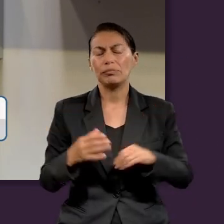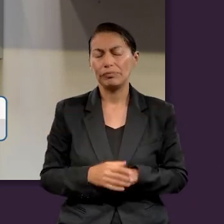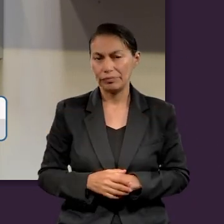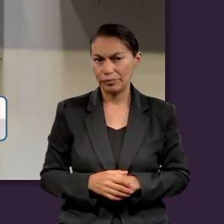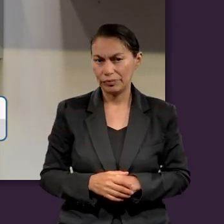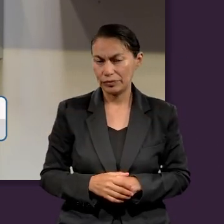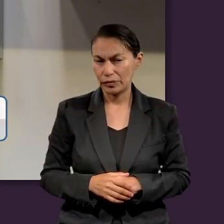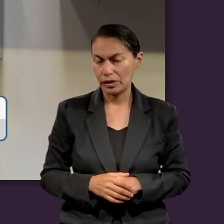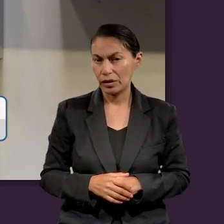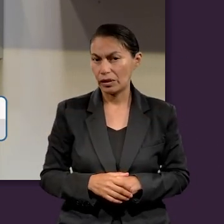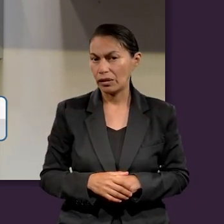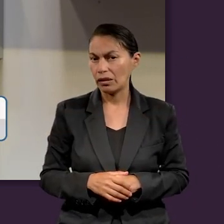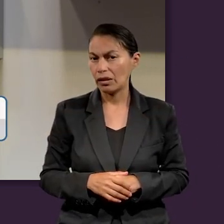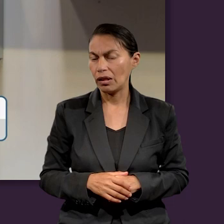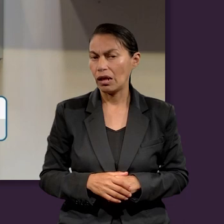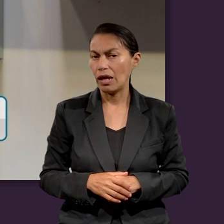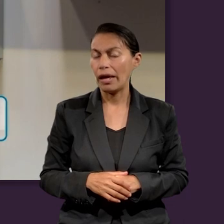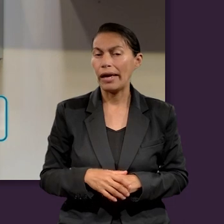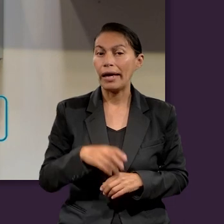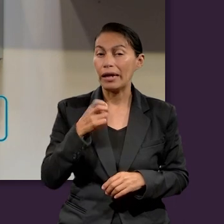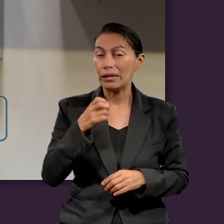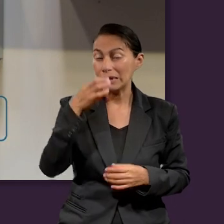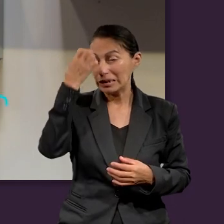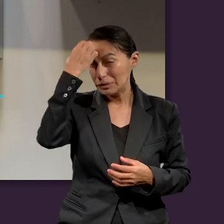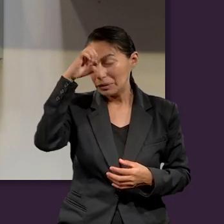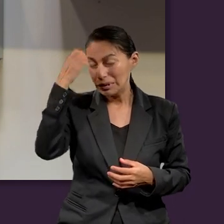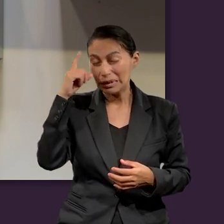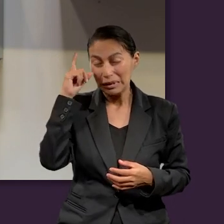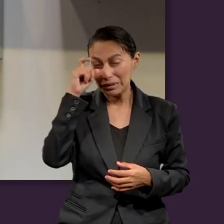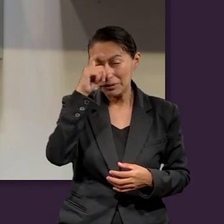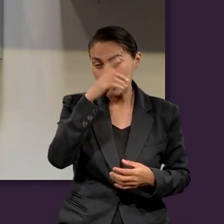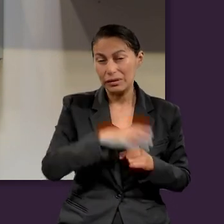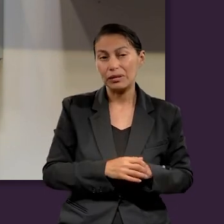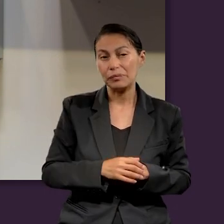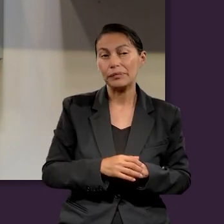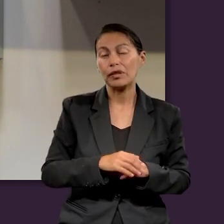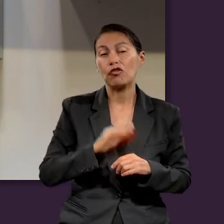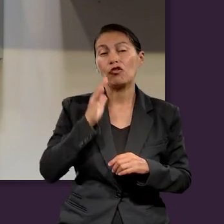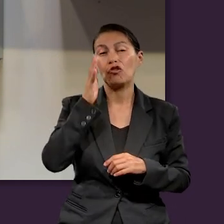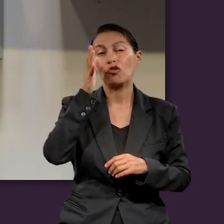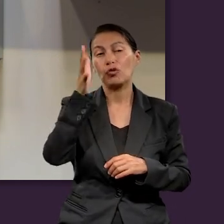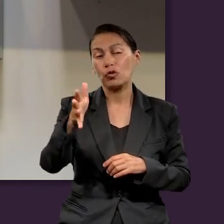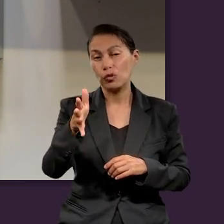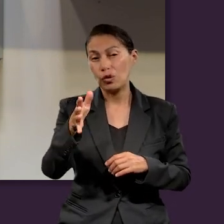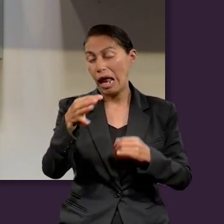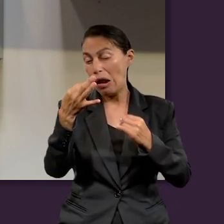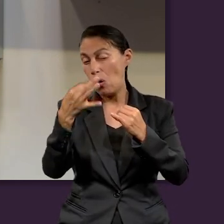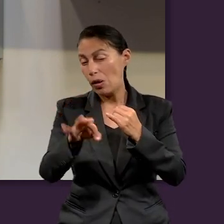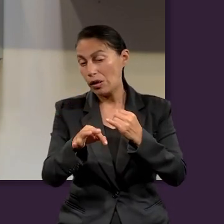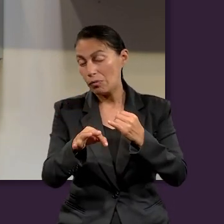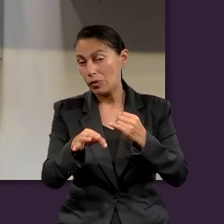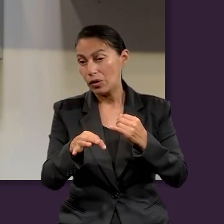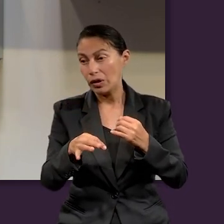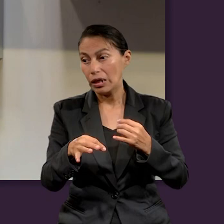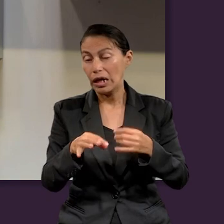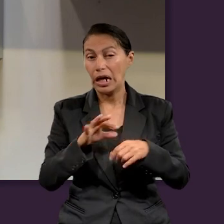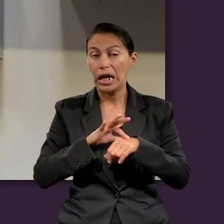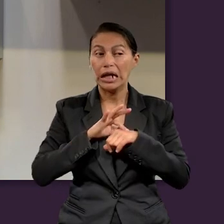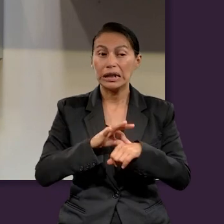Qué tremenda experiencia para quienes tengamos que vivir para ese tiempo final.